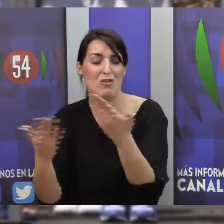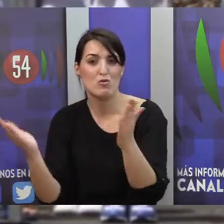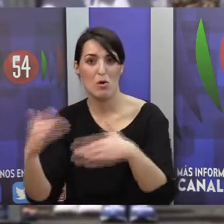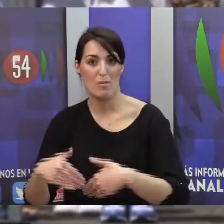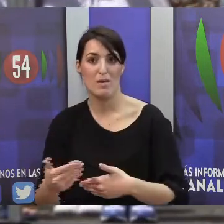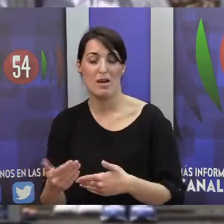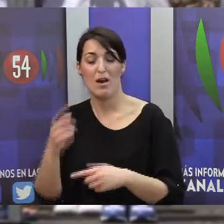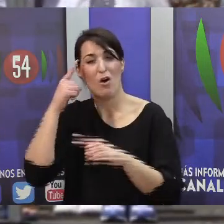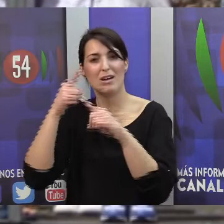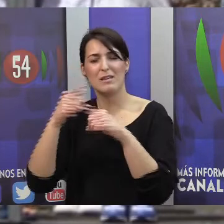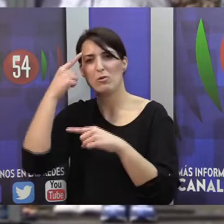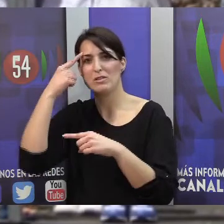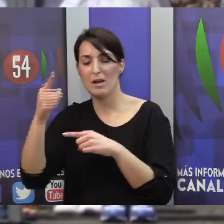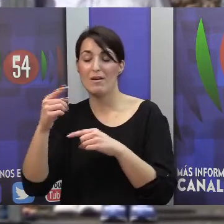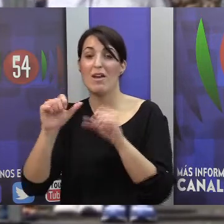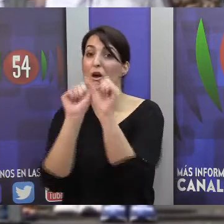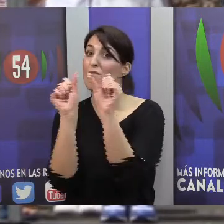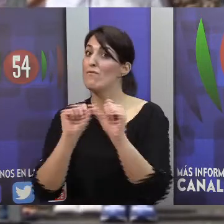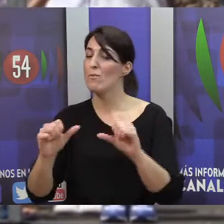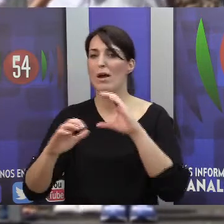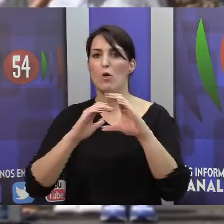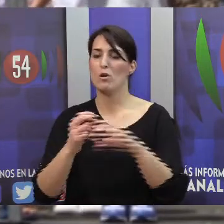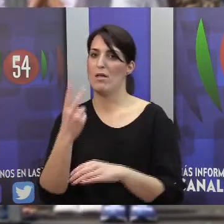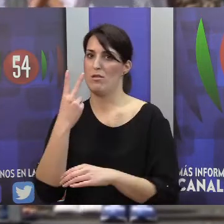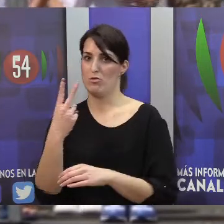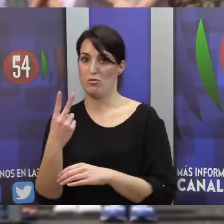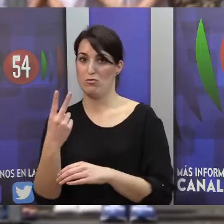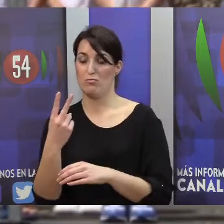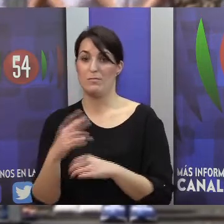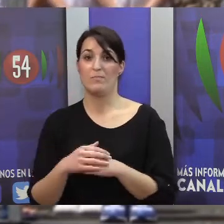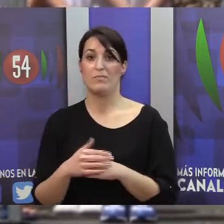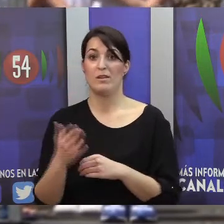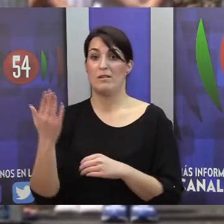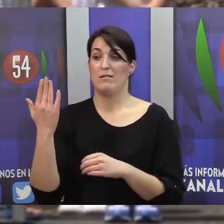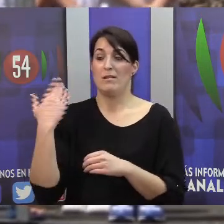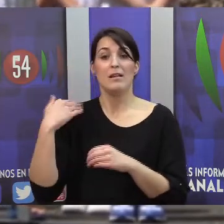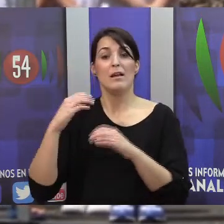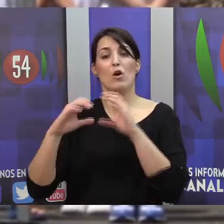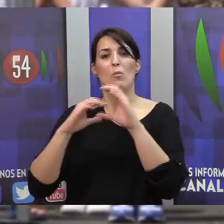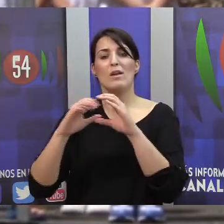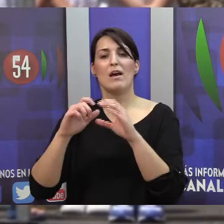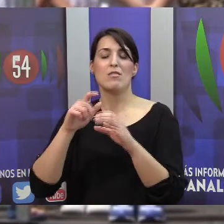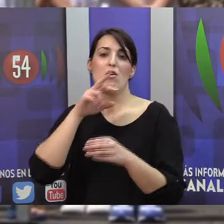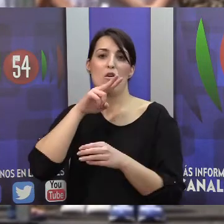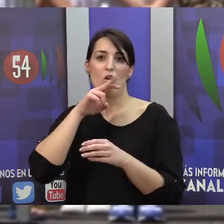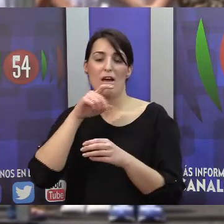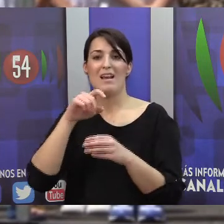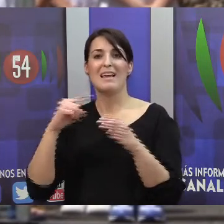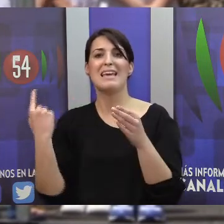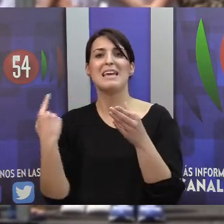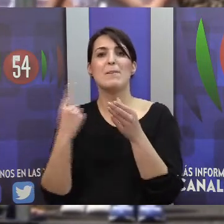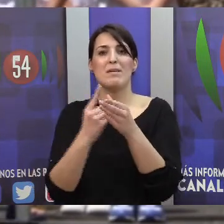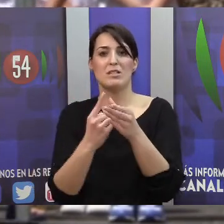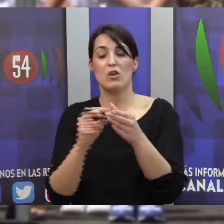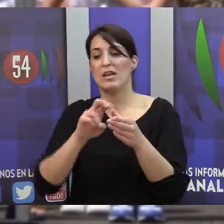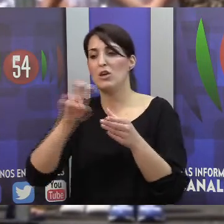a hablar o de comunicarse realmente, una era por inmersión, como está ocurriendo ahora, y la otra era aprender como